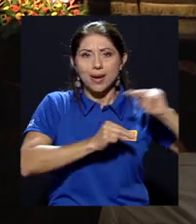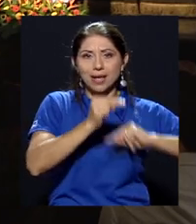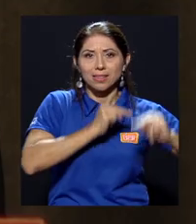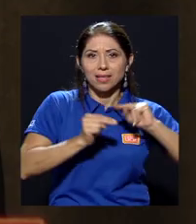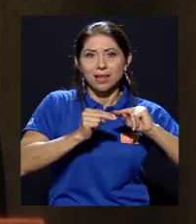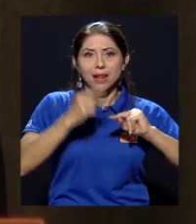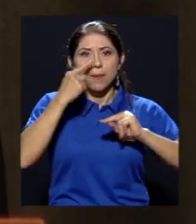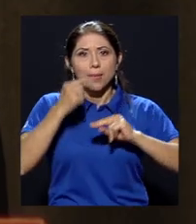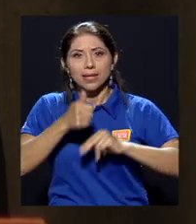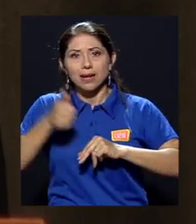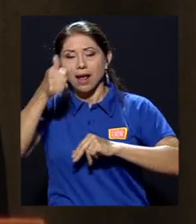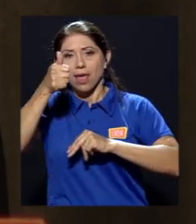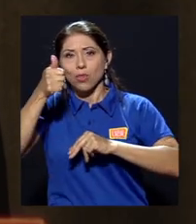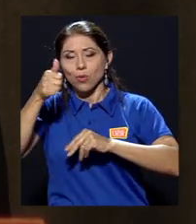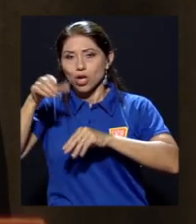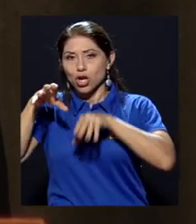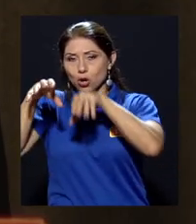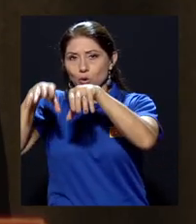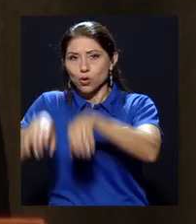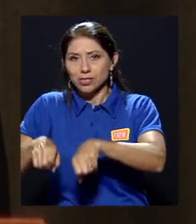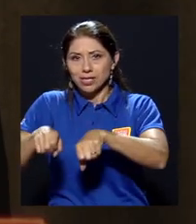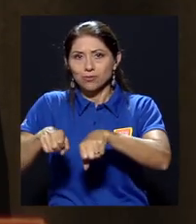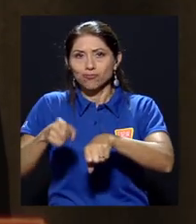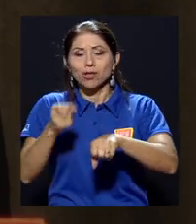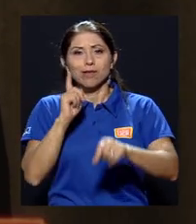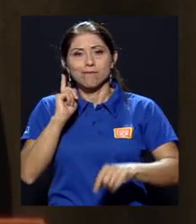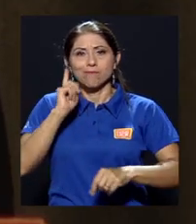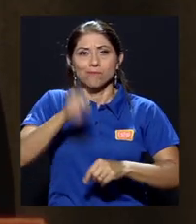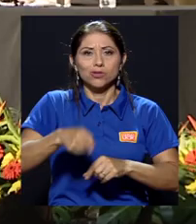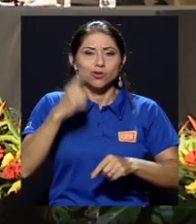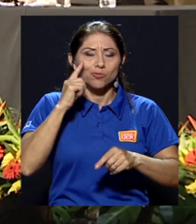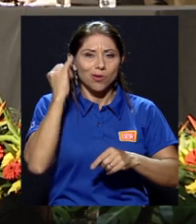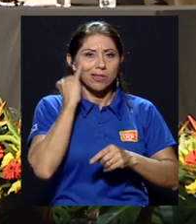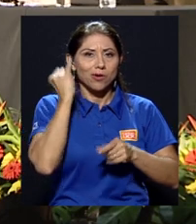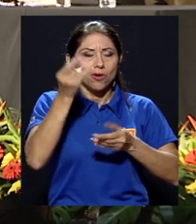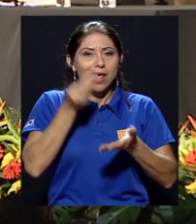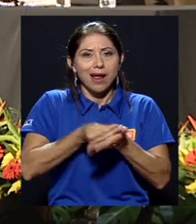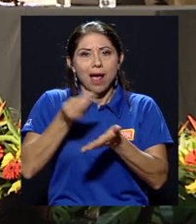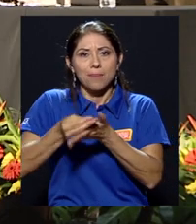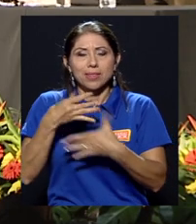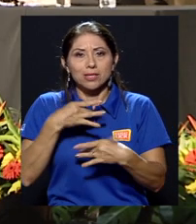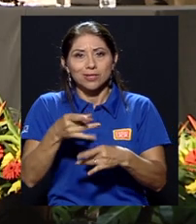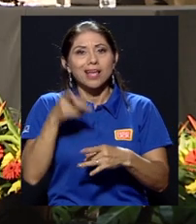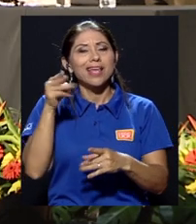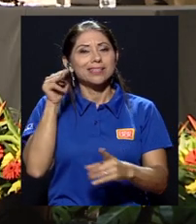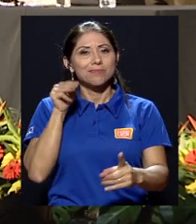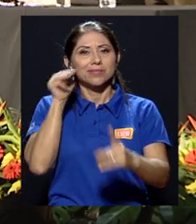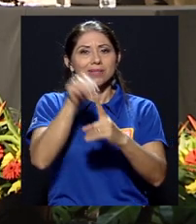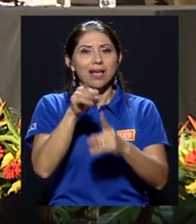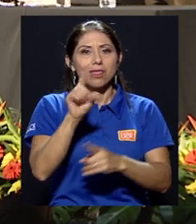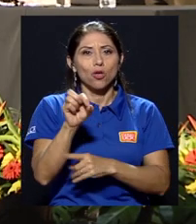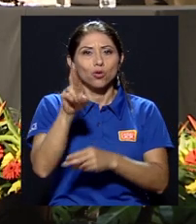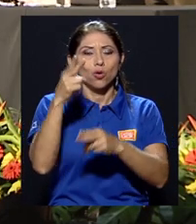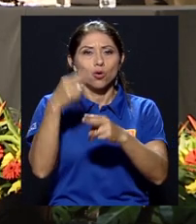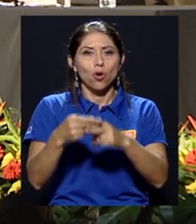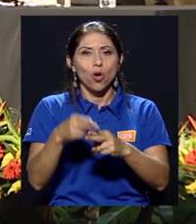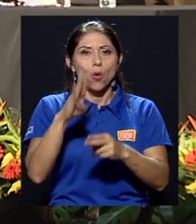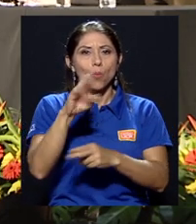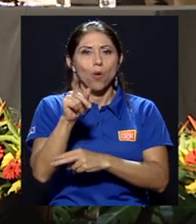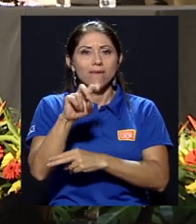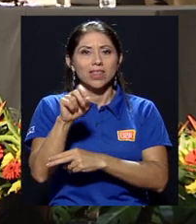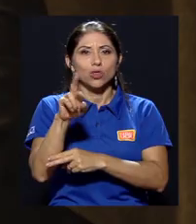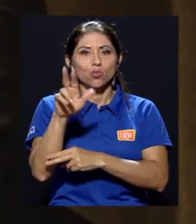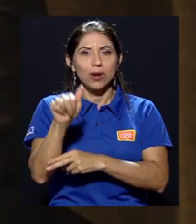la colonización, impuestos por la ideología capitalista. Este fue el mensaje del Dr. Coaventura de Sousa, quien